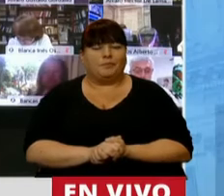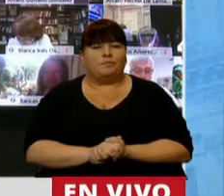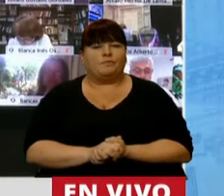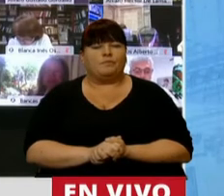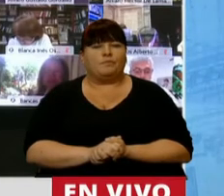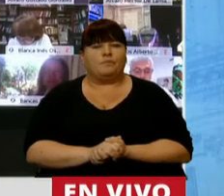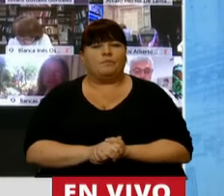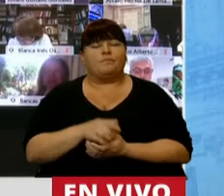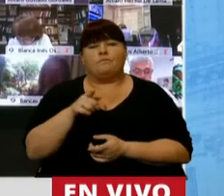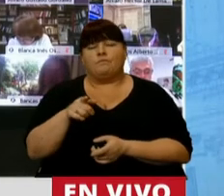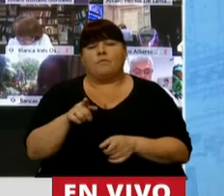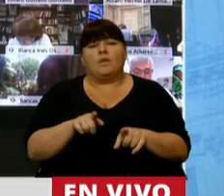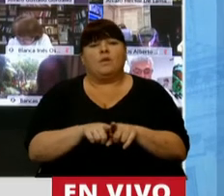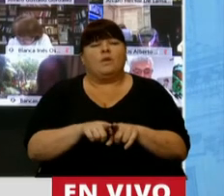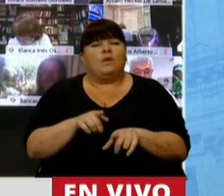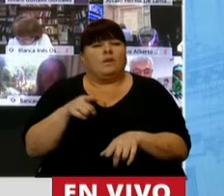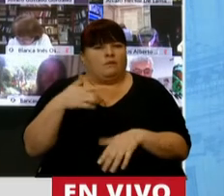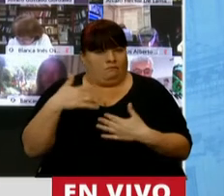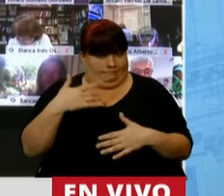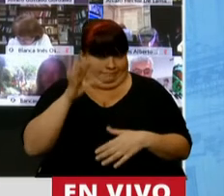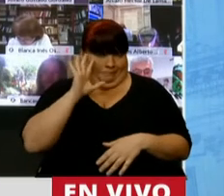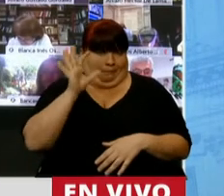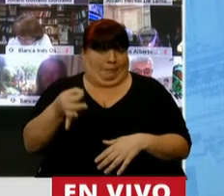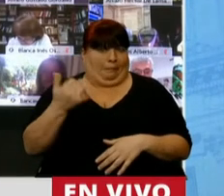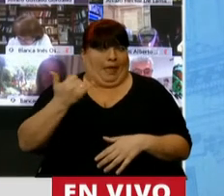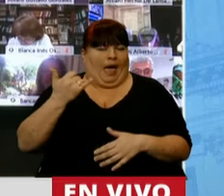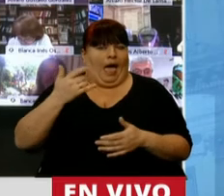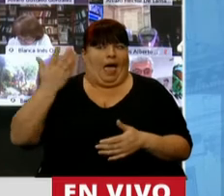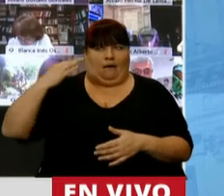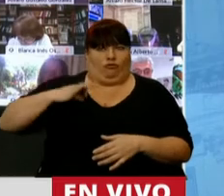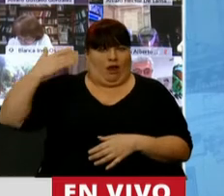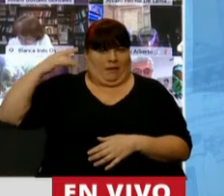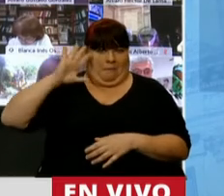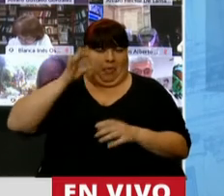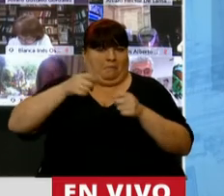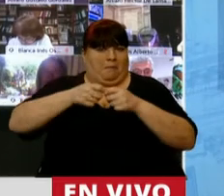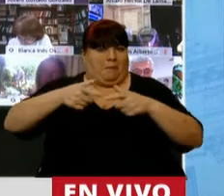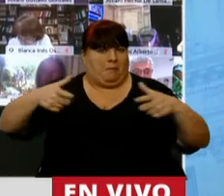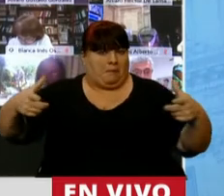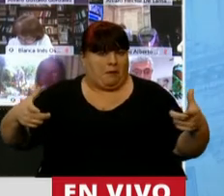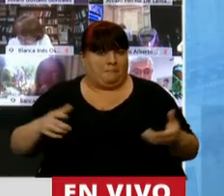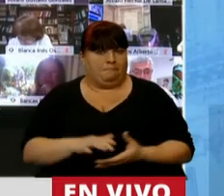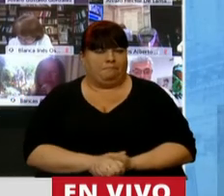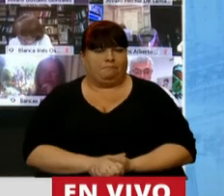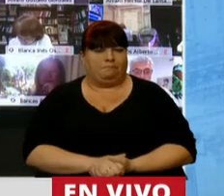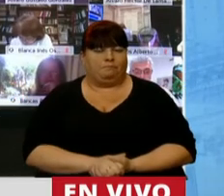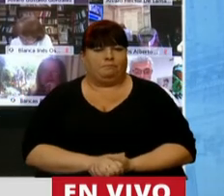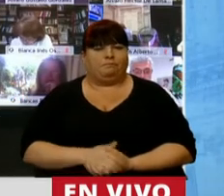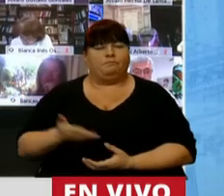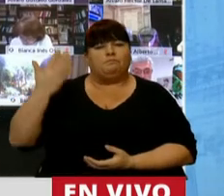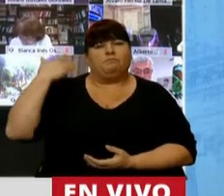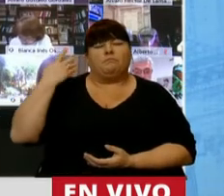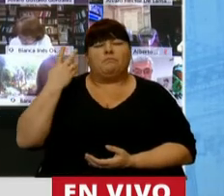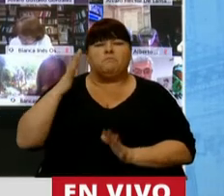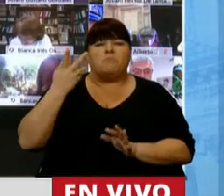Situación que ha sido muy notoria en los últimos tiempos. En los últimos